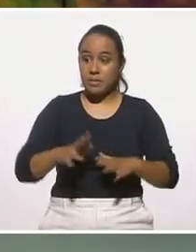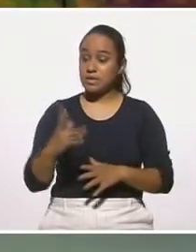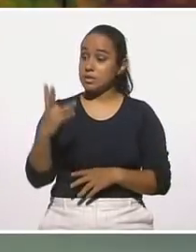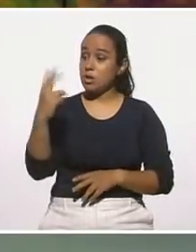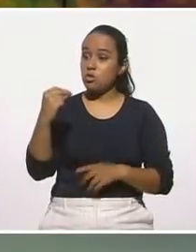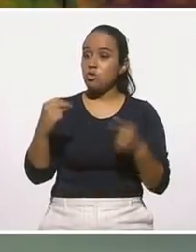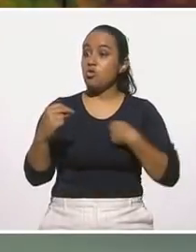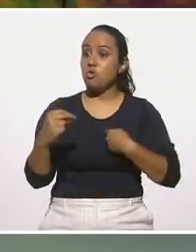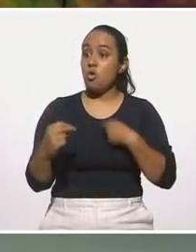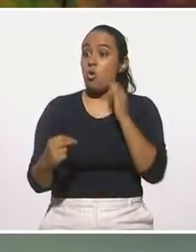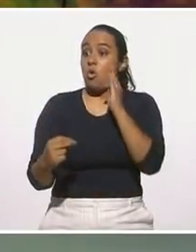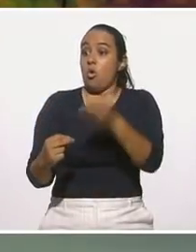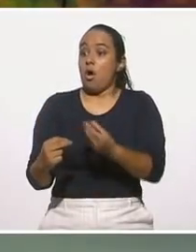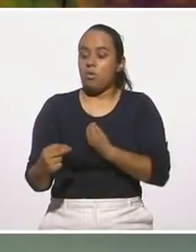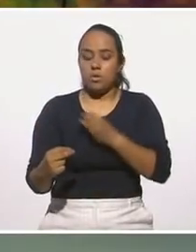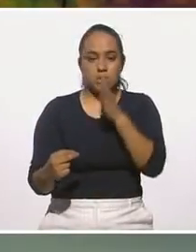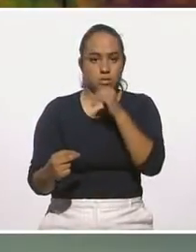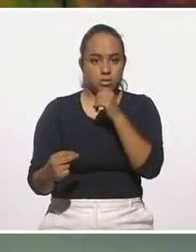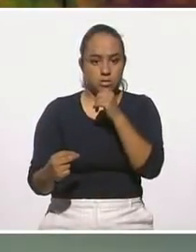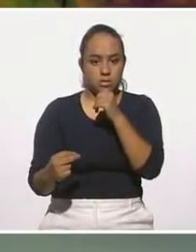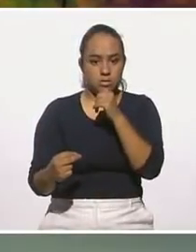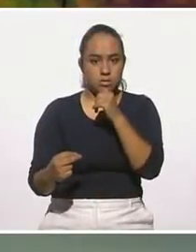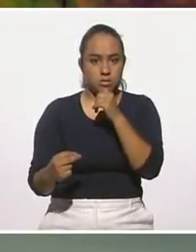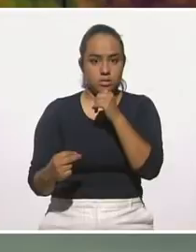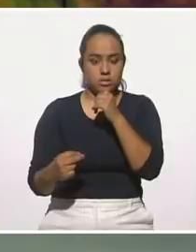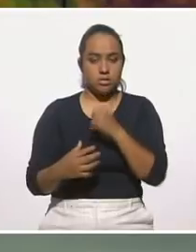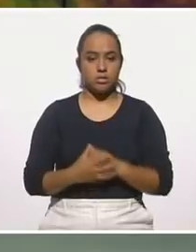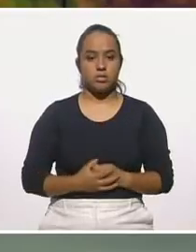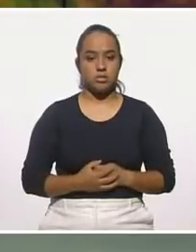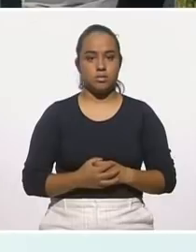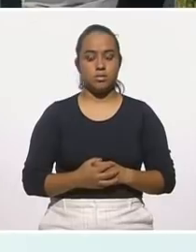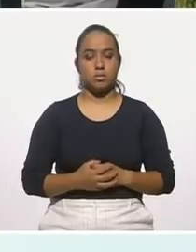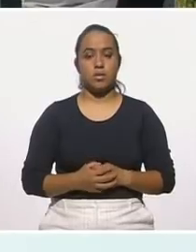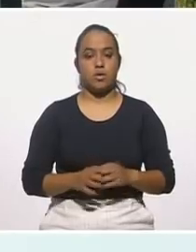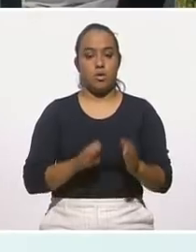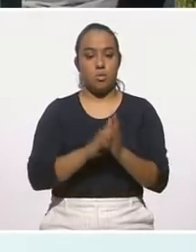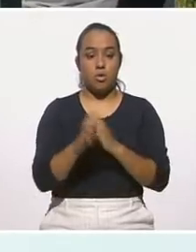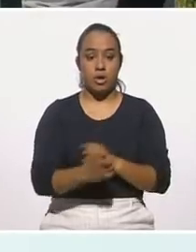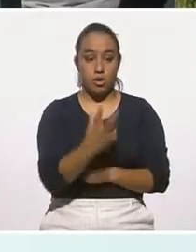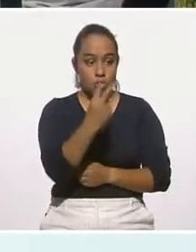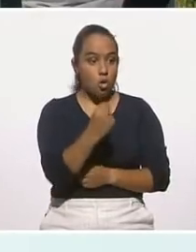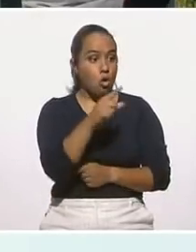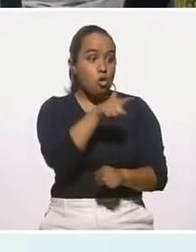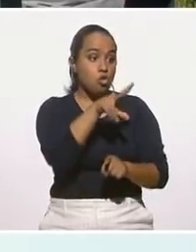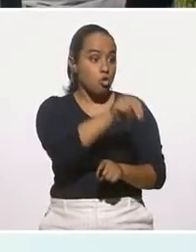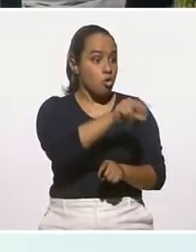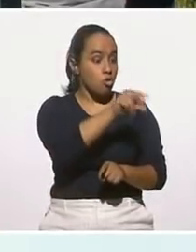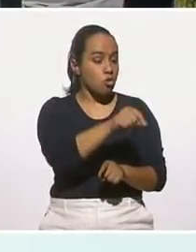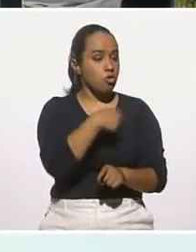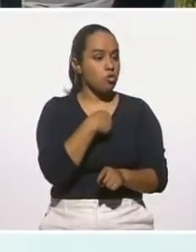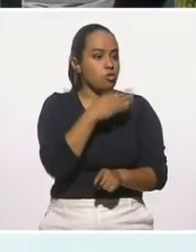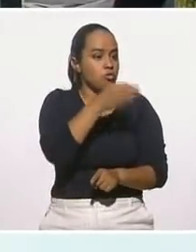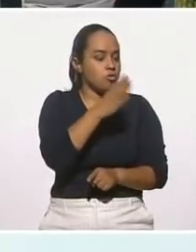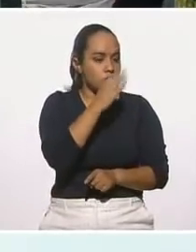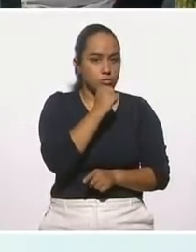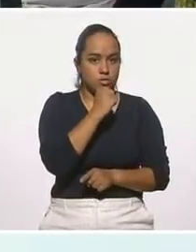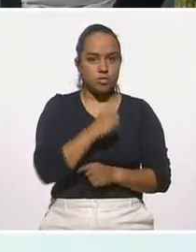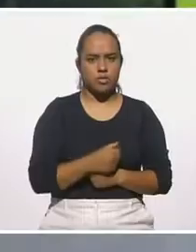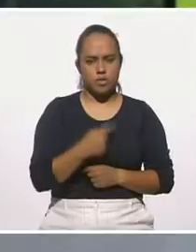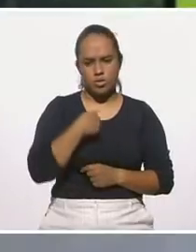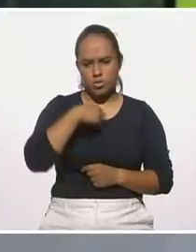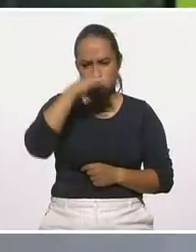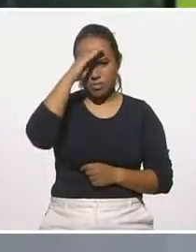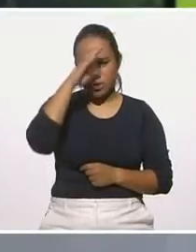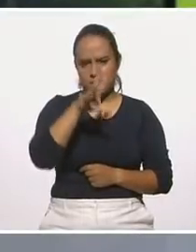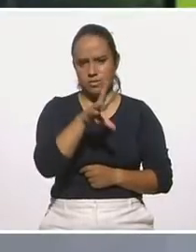nos? ¿Puede ser intolerante a que le digan todo el tiempo no? intolerante a los nos? Yo considero que no.